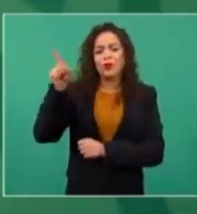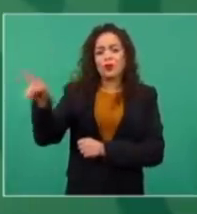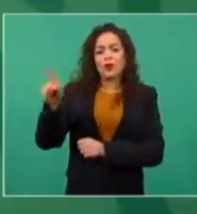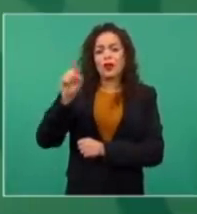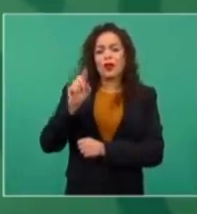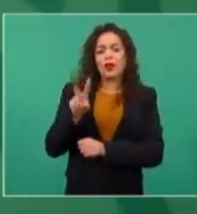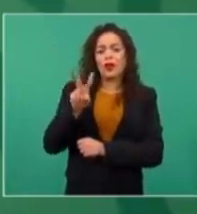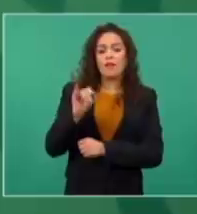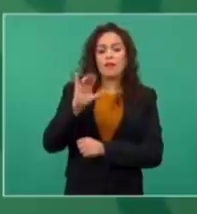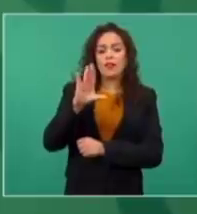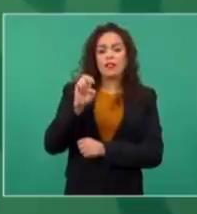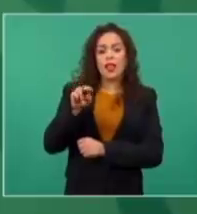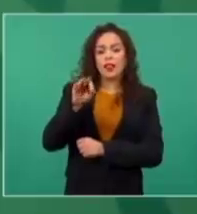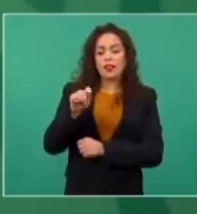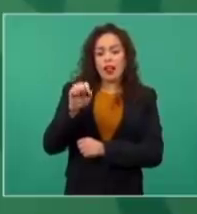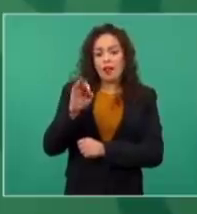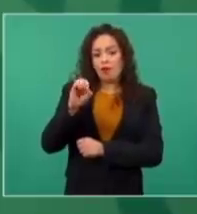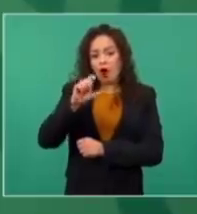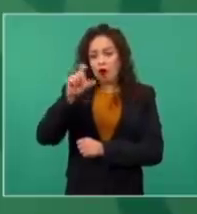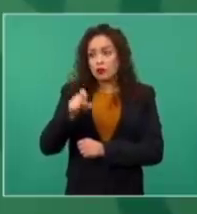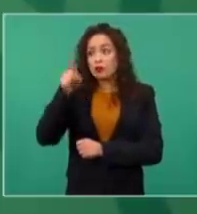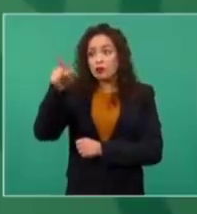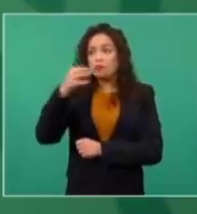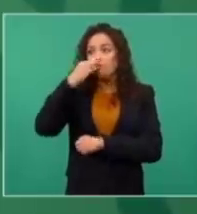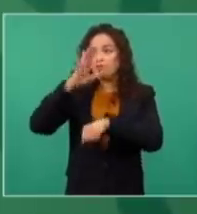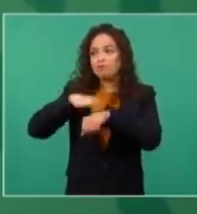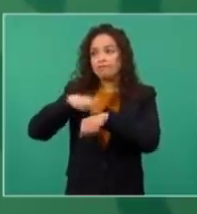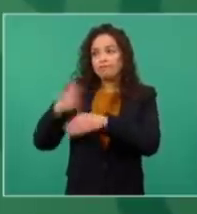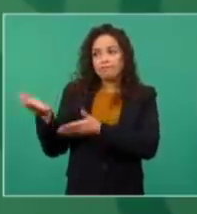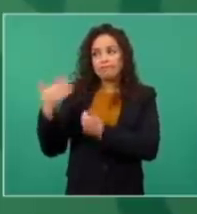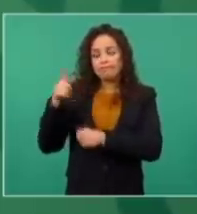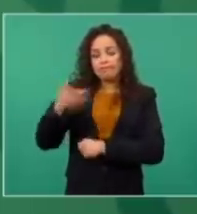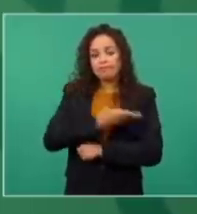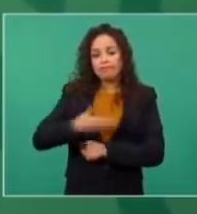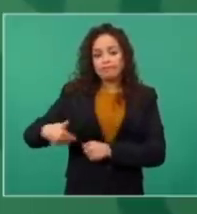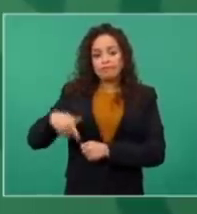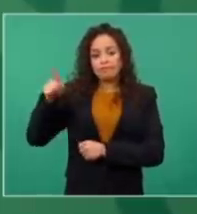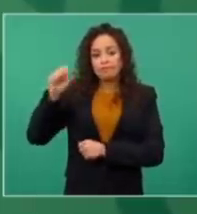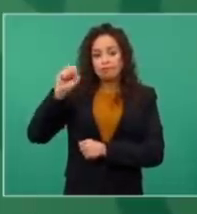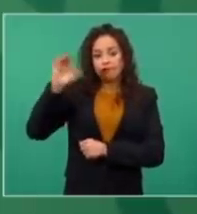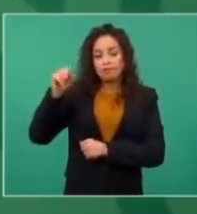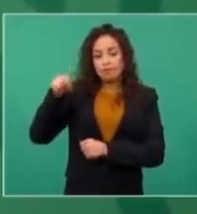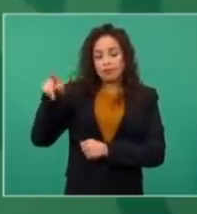de la Corte, a Mariano Azuela.